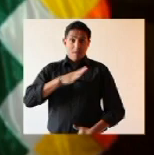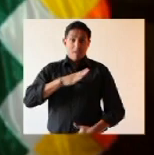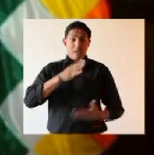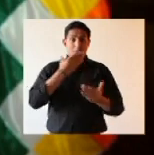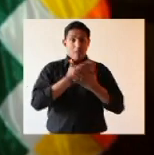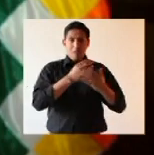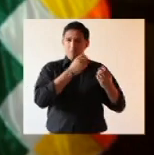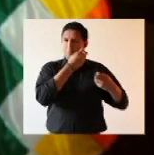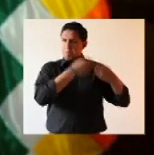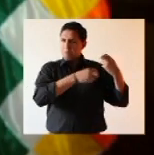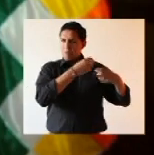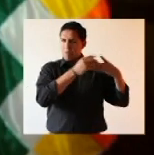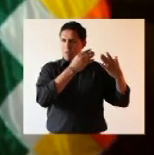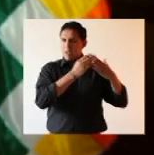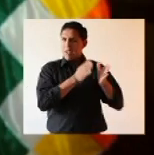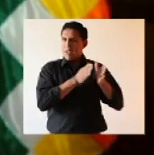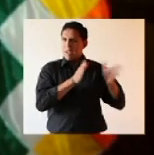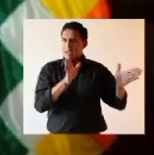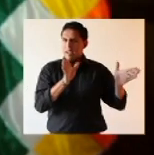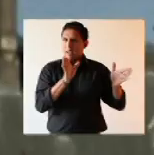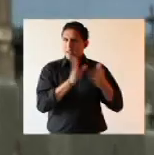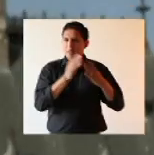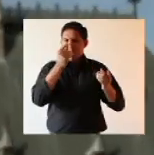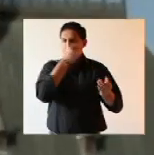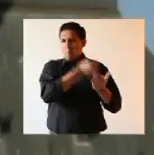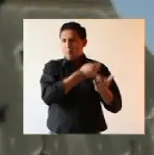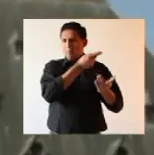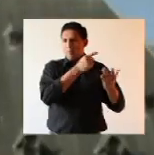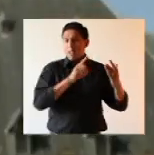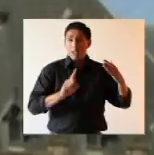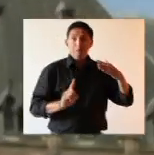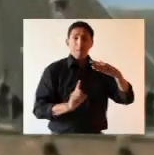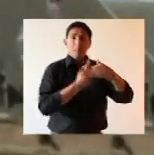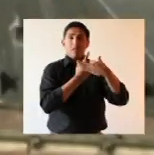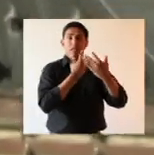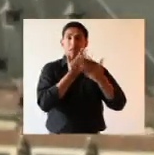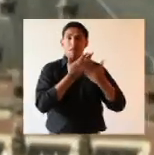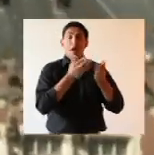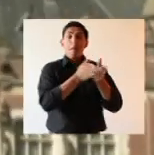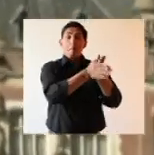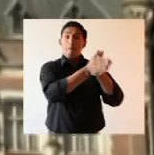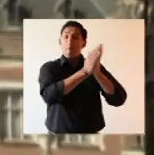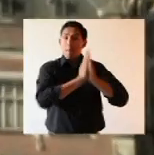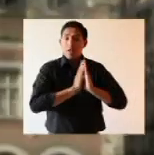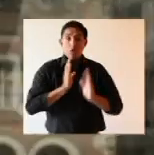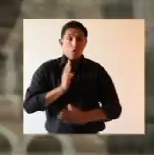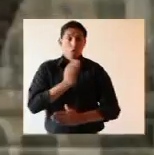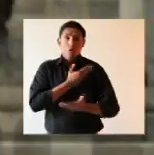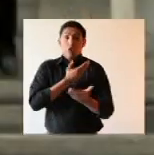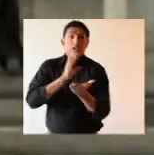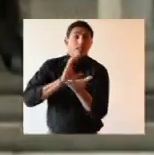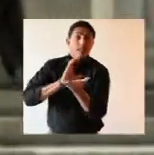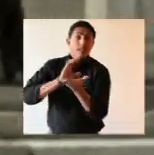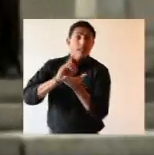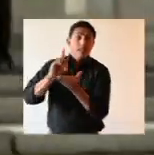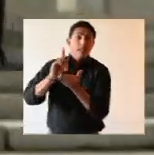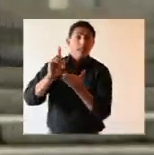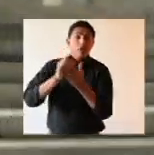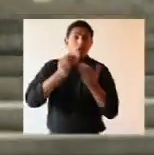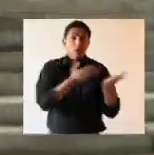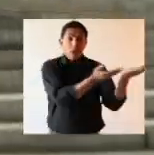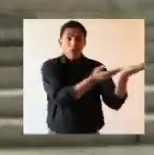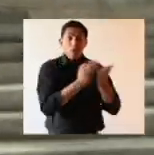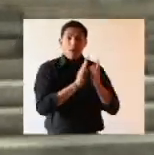a la crisis global del capitalismo. Empezamos a reclamar nuestro derecho a una salida